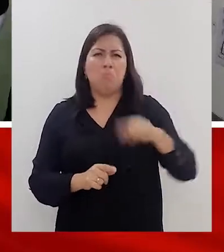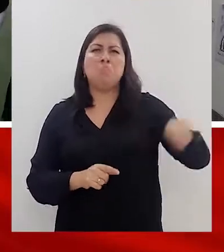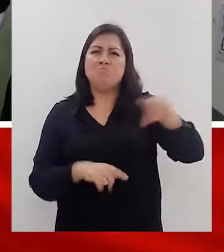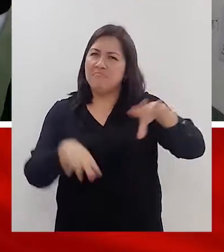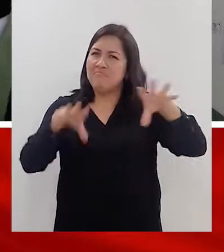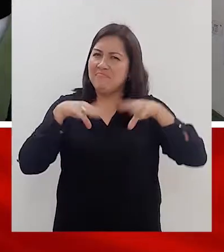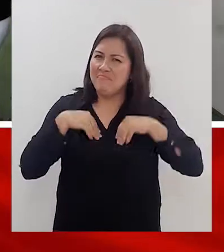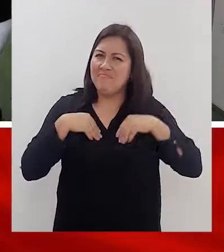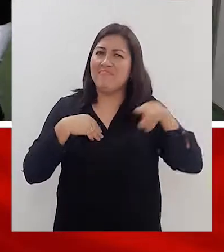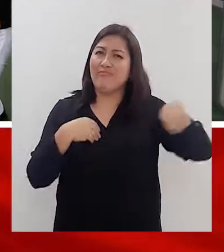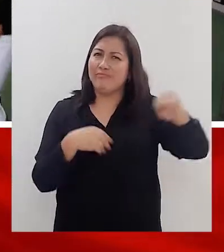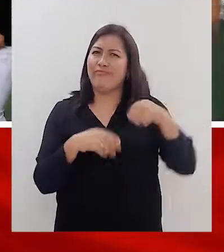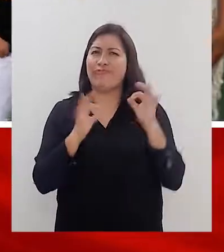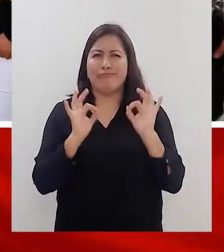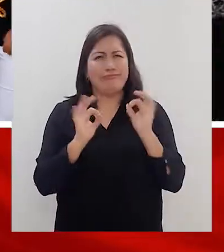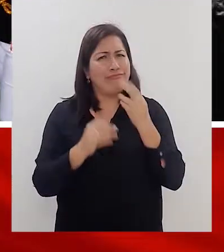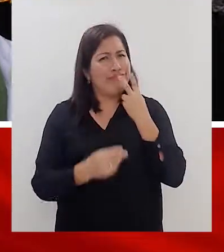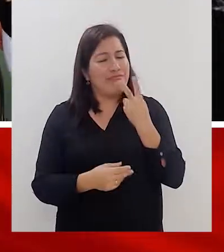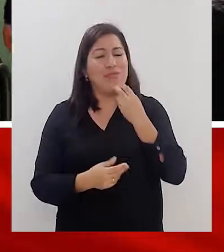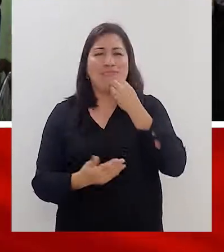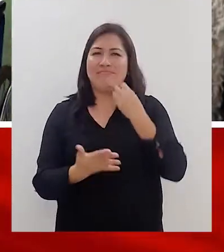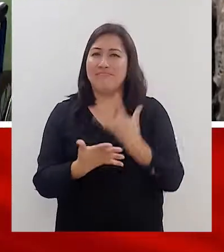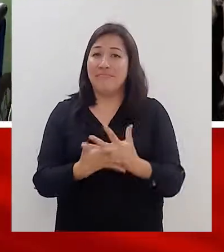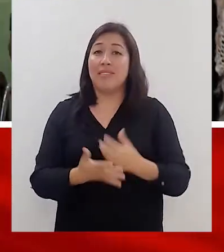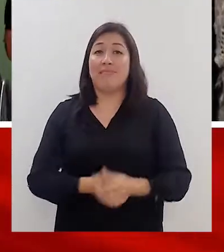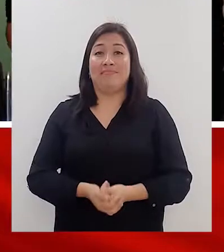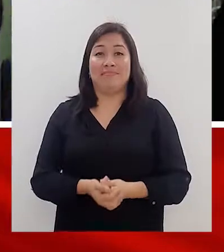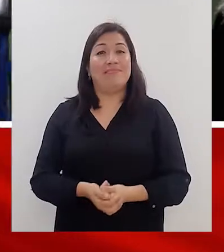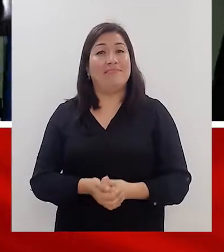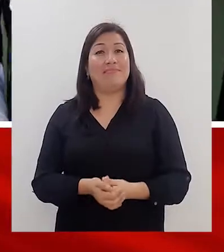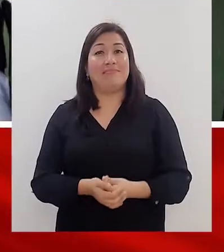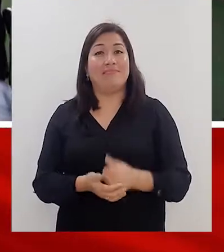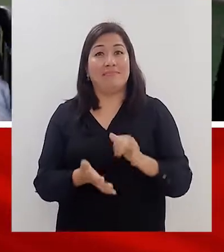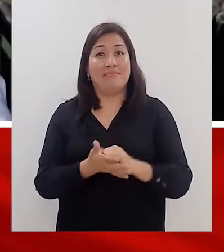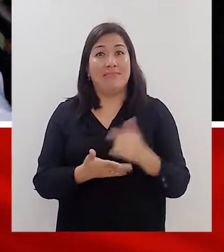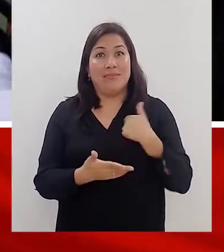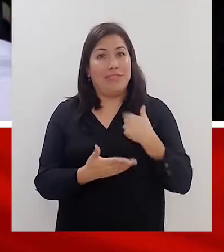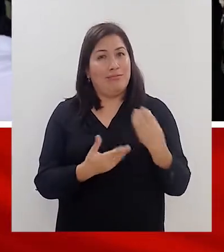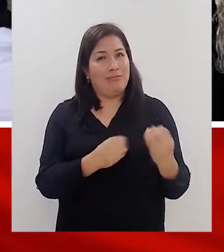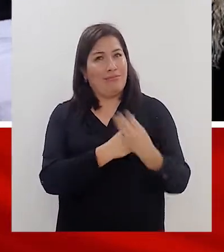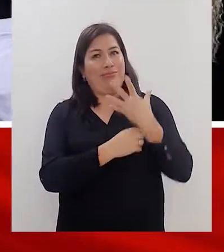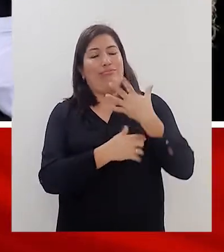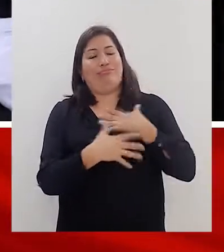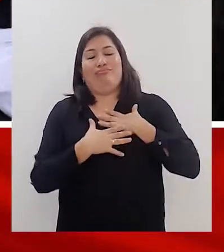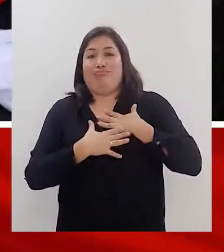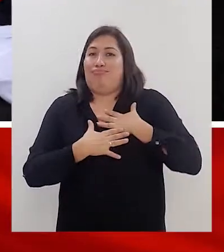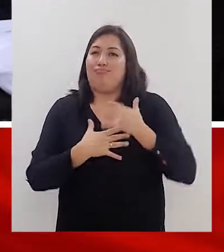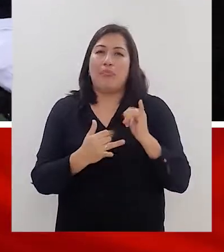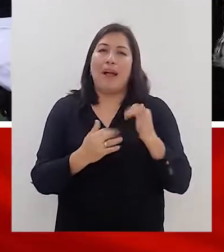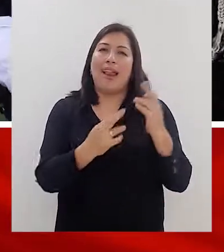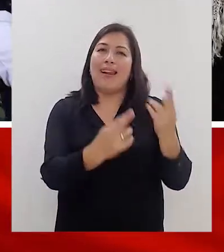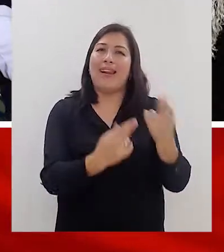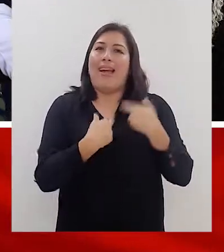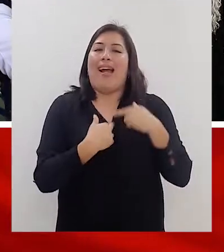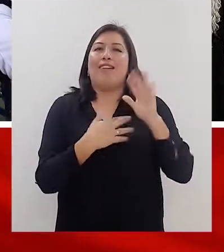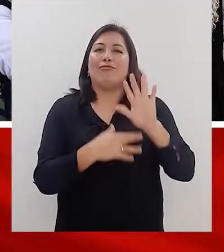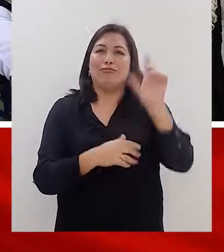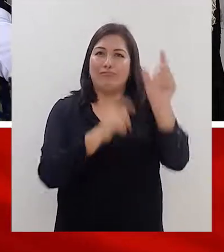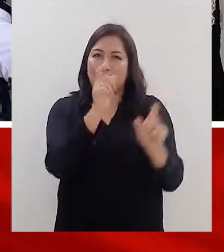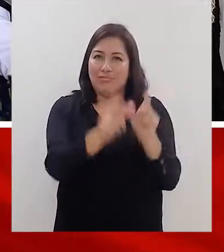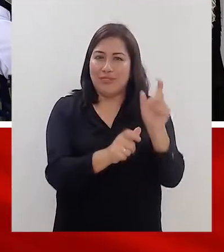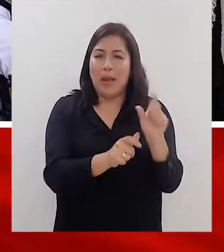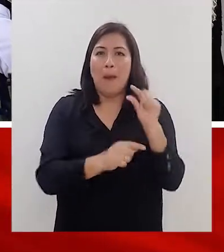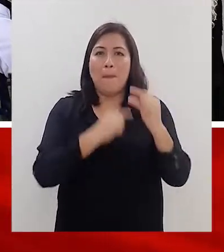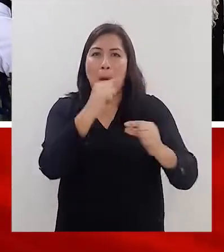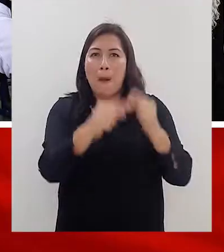todos los chicos del taller son impresionantes en realidad el regalo me lo llevo yo porque ellos poco a poco